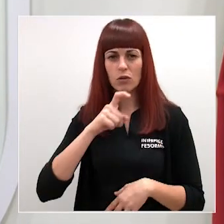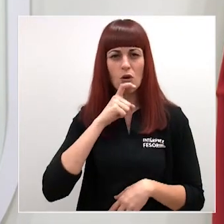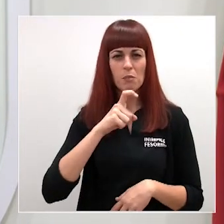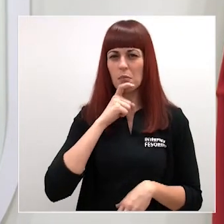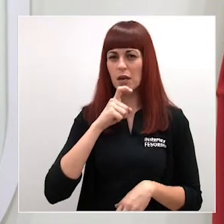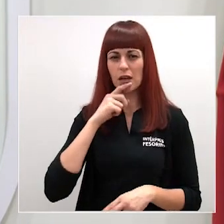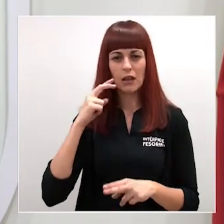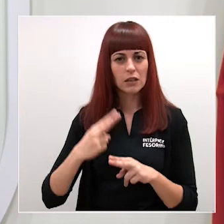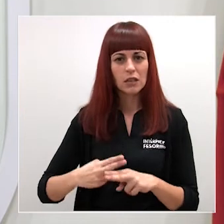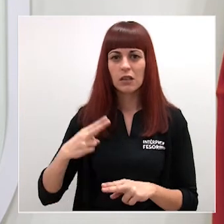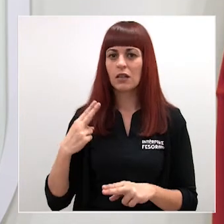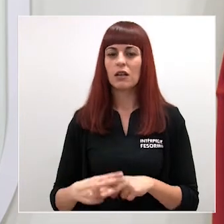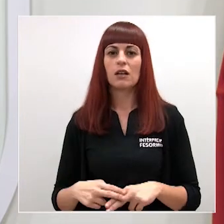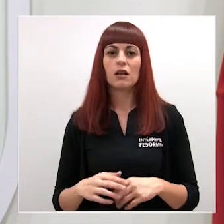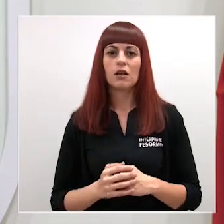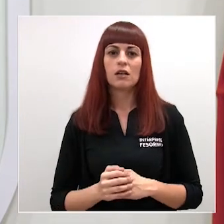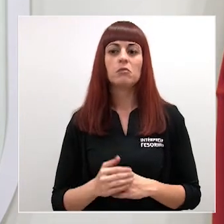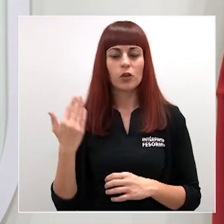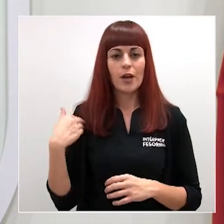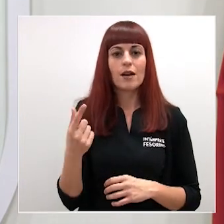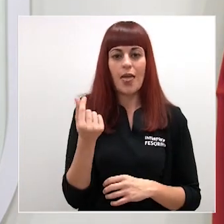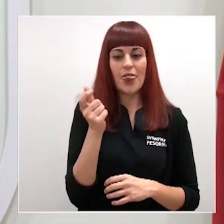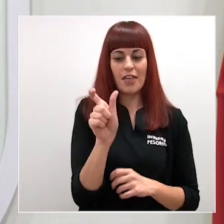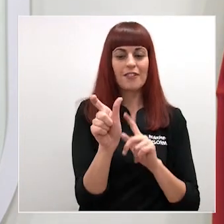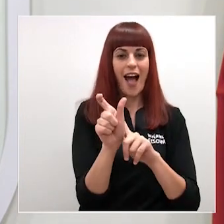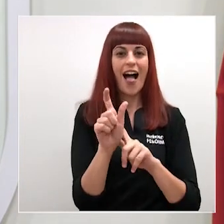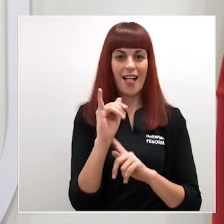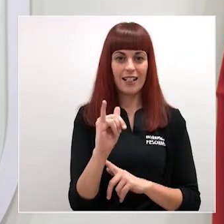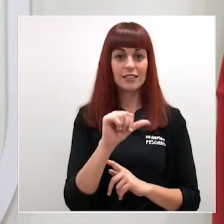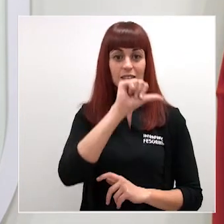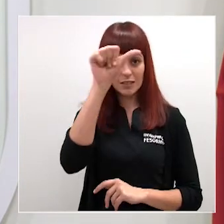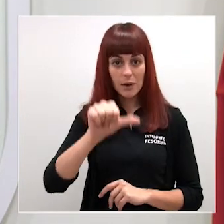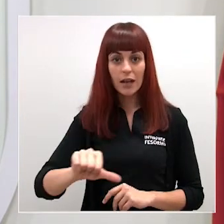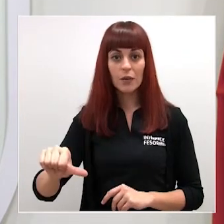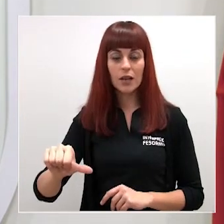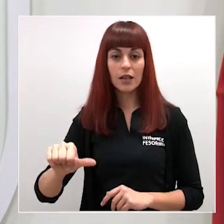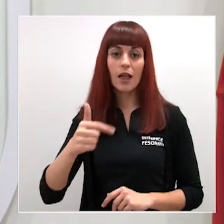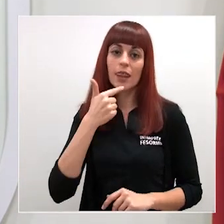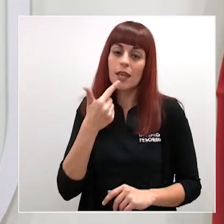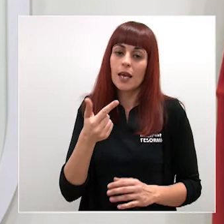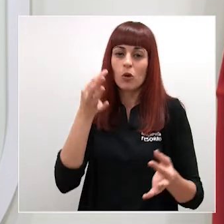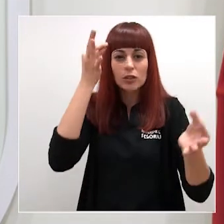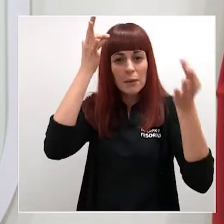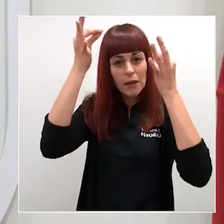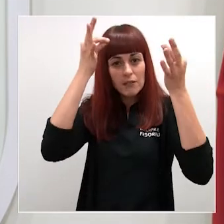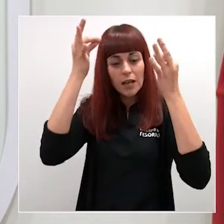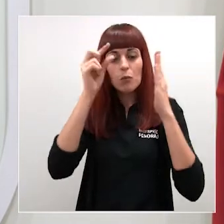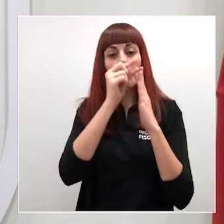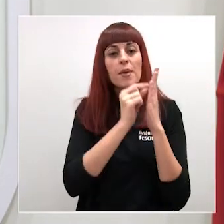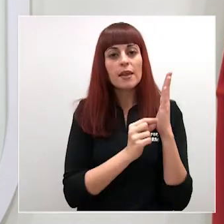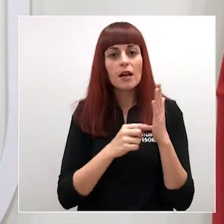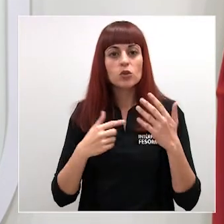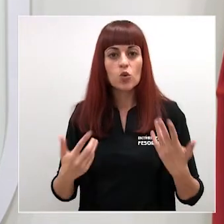se ha llegado a esa cifra y la próxima semana indicaremos cuáles son especificaremos cuáles son esas medidas